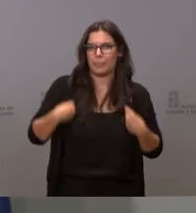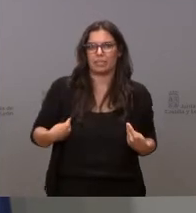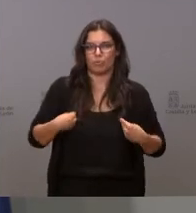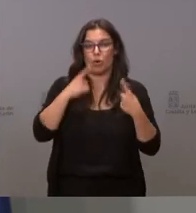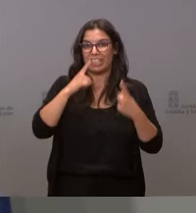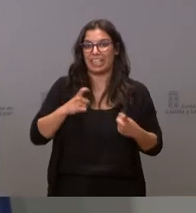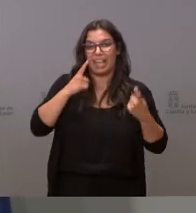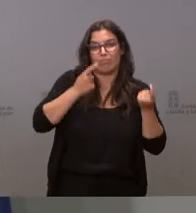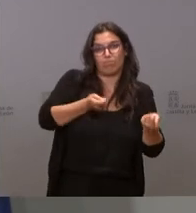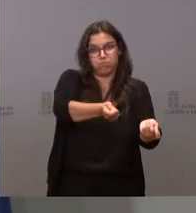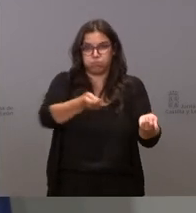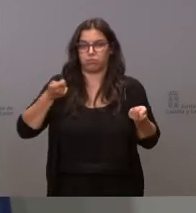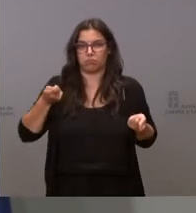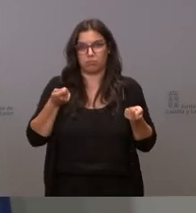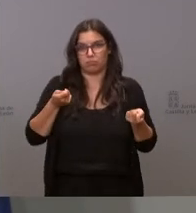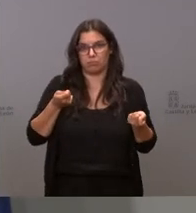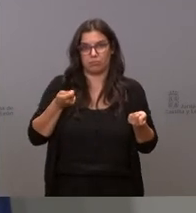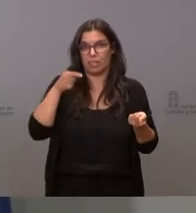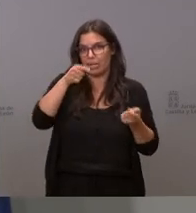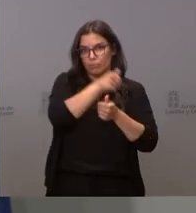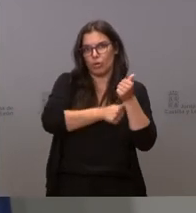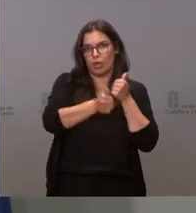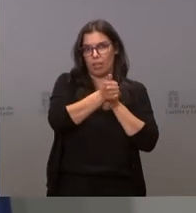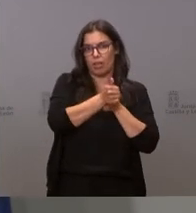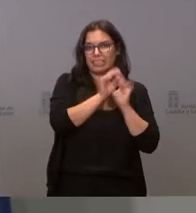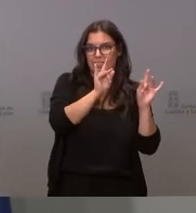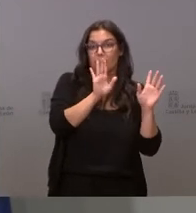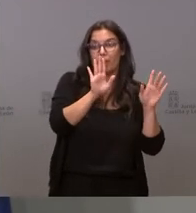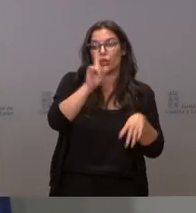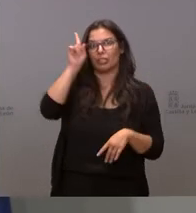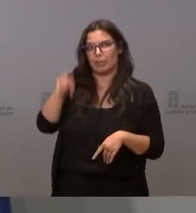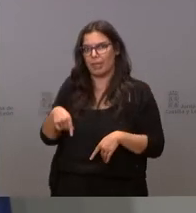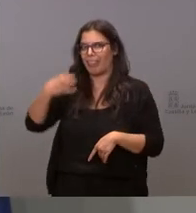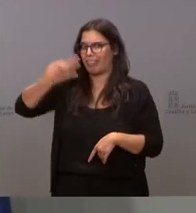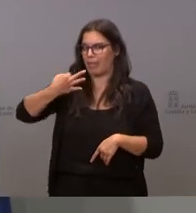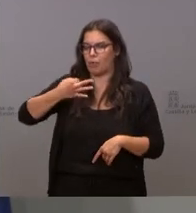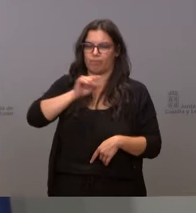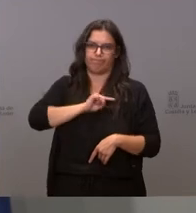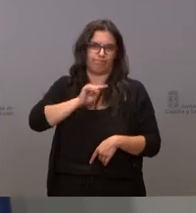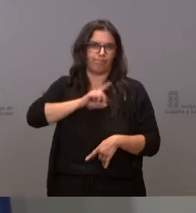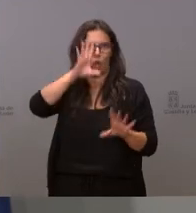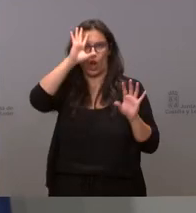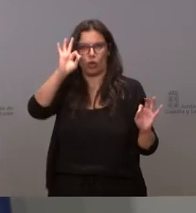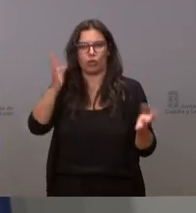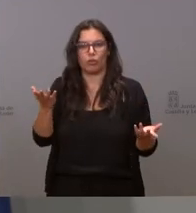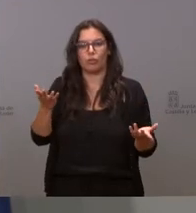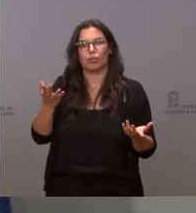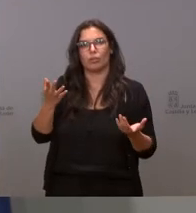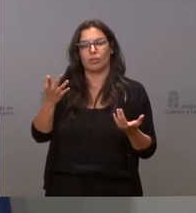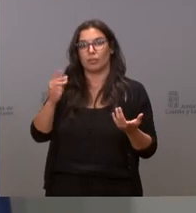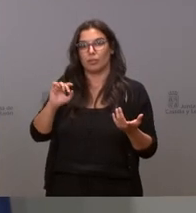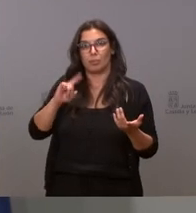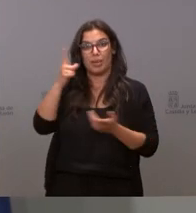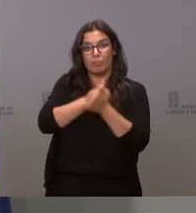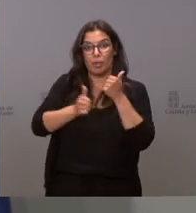detener la evolución de la pandemia pero nuestra obligación y yo creo que moralmente es lo razonable es en caso